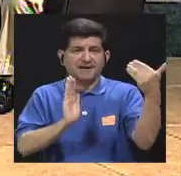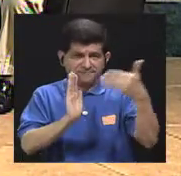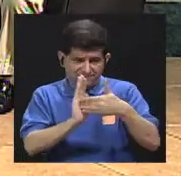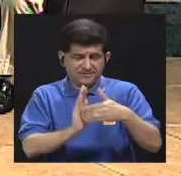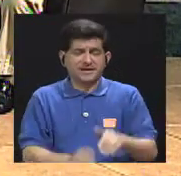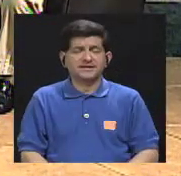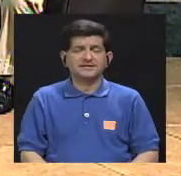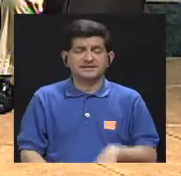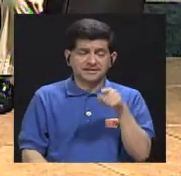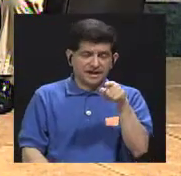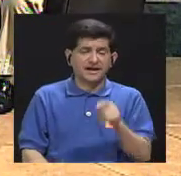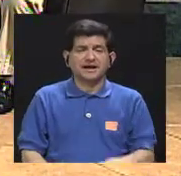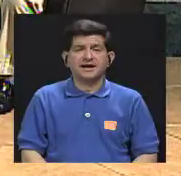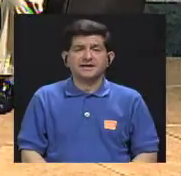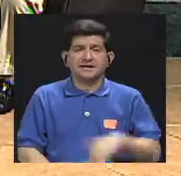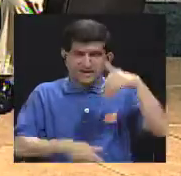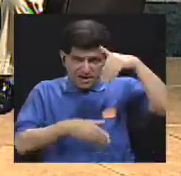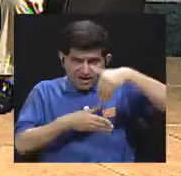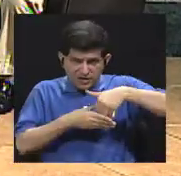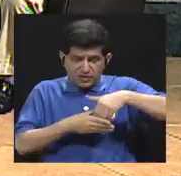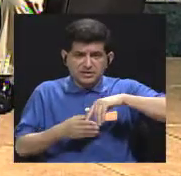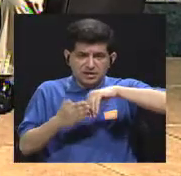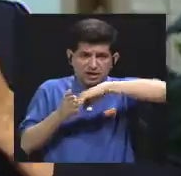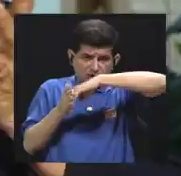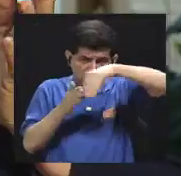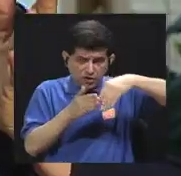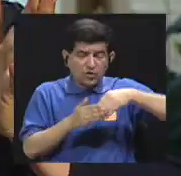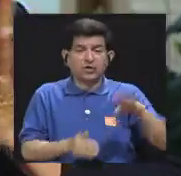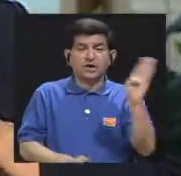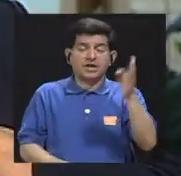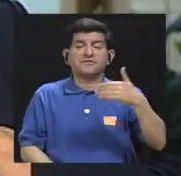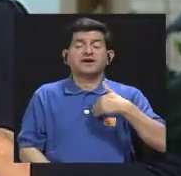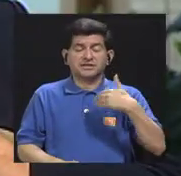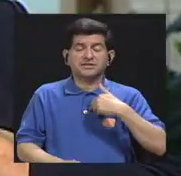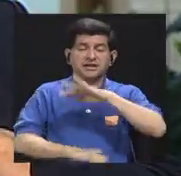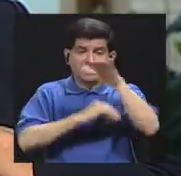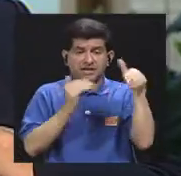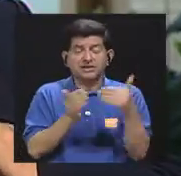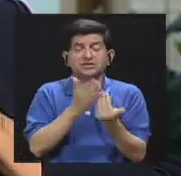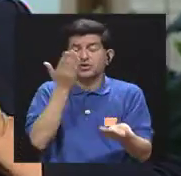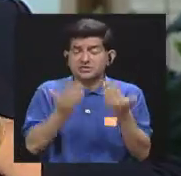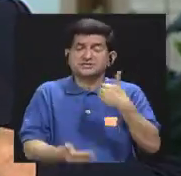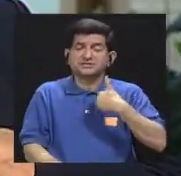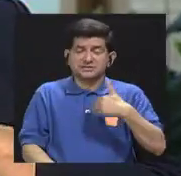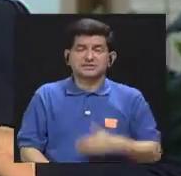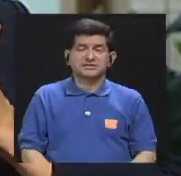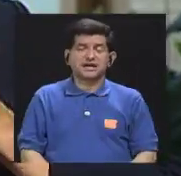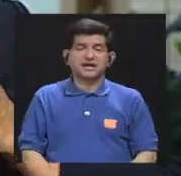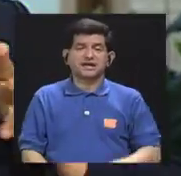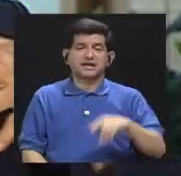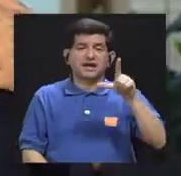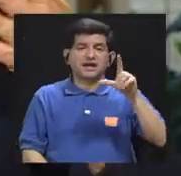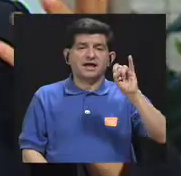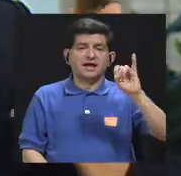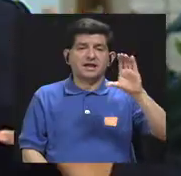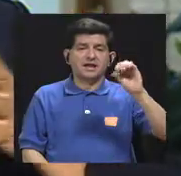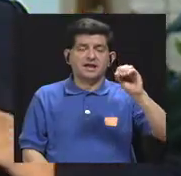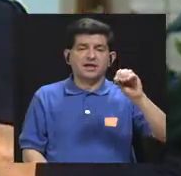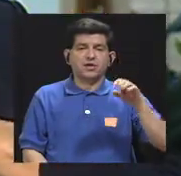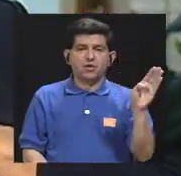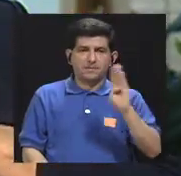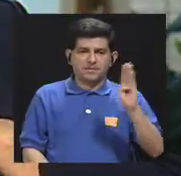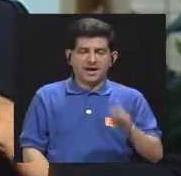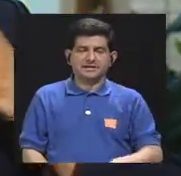irrita las paredes y si tenemos la bacteria, que muchos de nosotros la tenemos ahí, el helicobacter pylori se